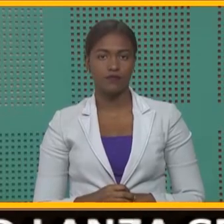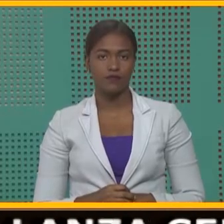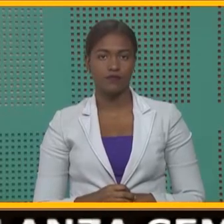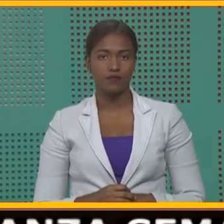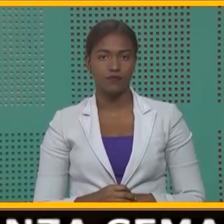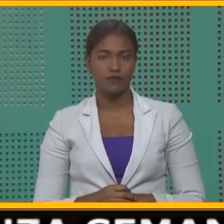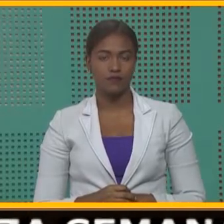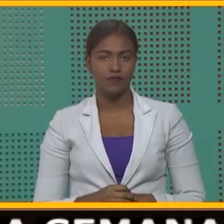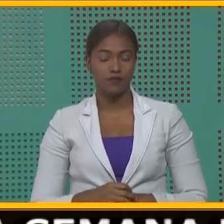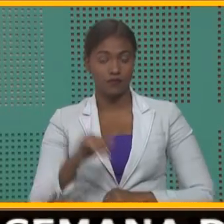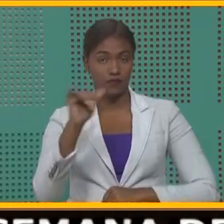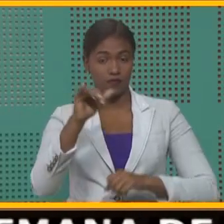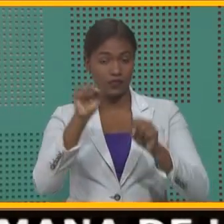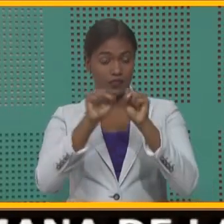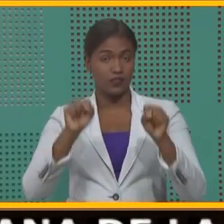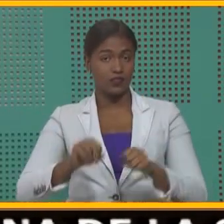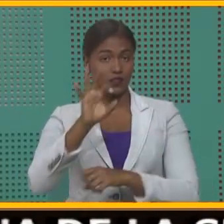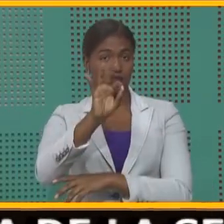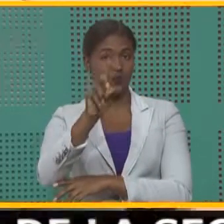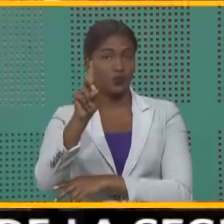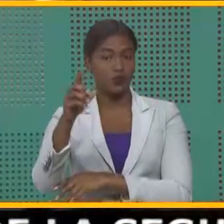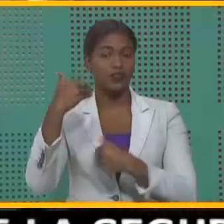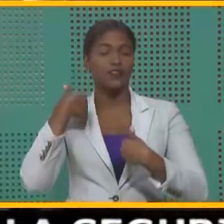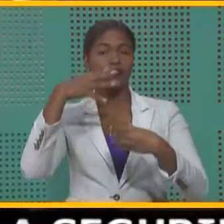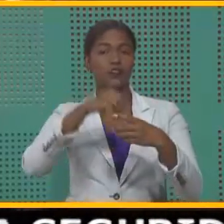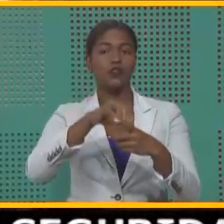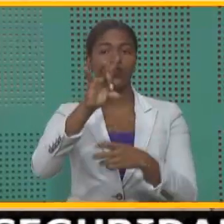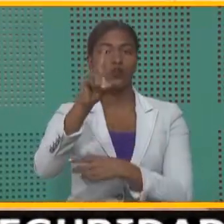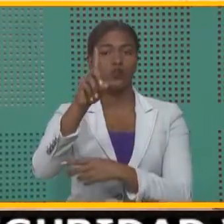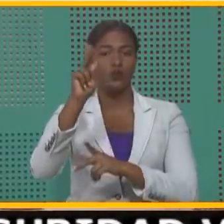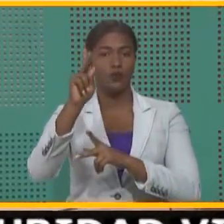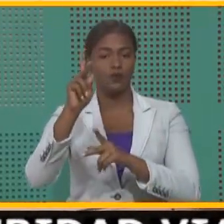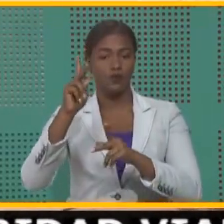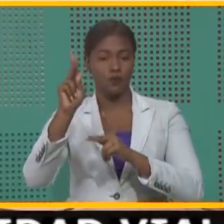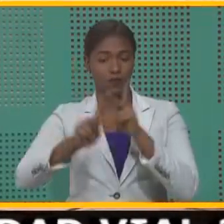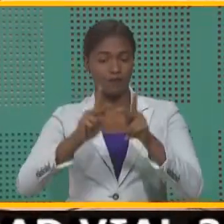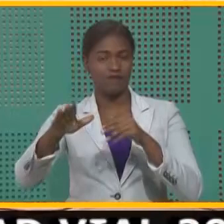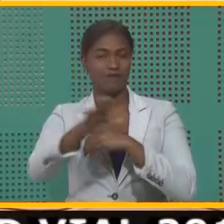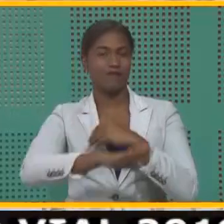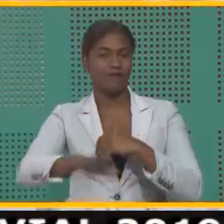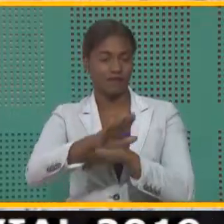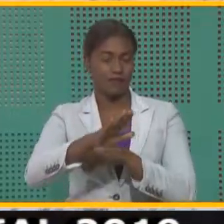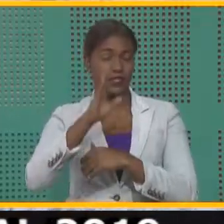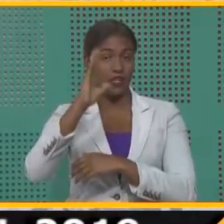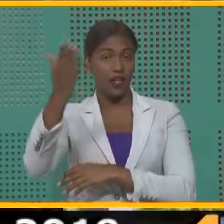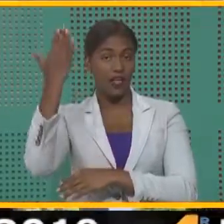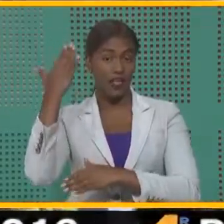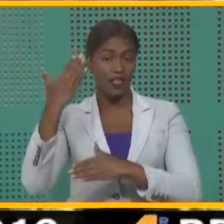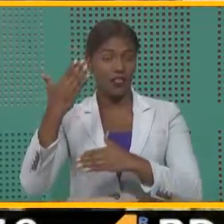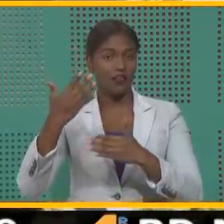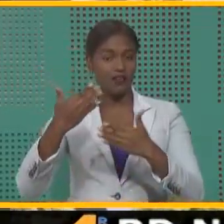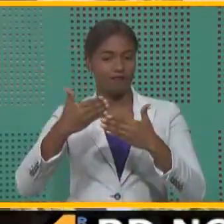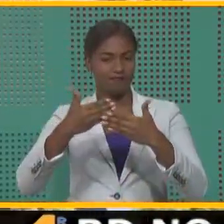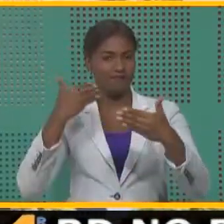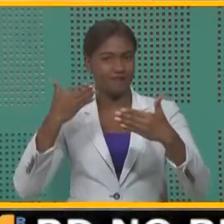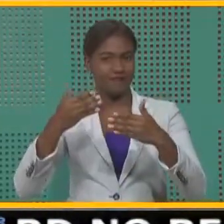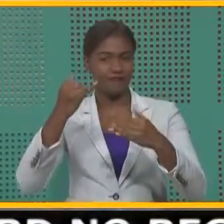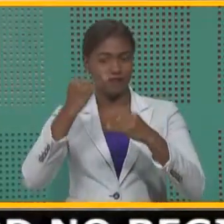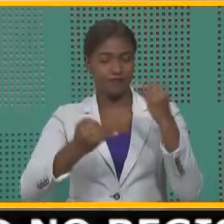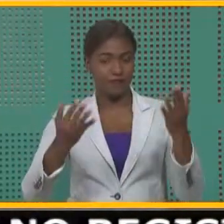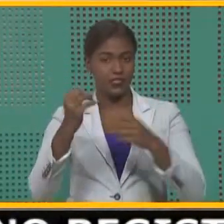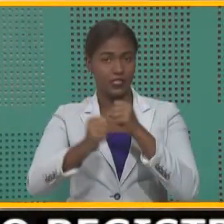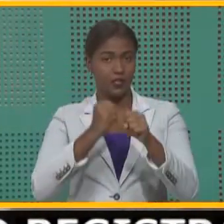Es que el sistema 911 cubre el 81% de la población y antes de que termine este año llegará a las